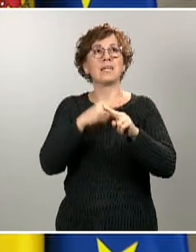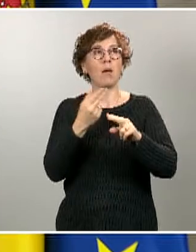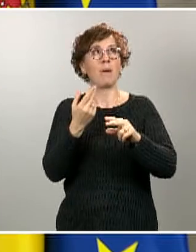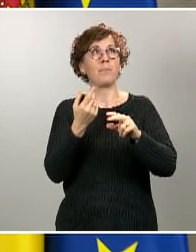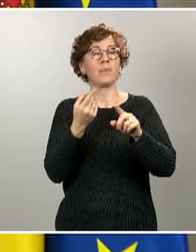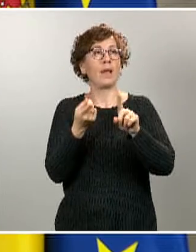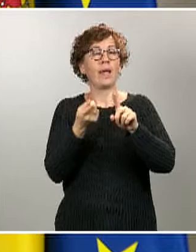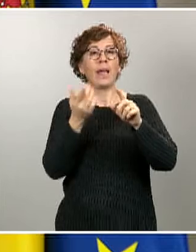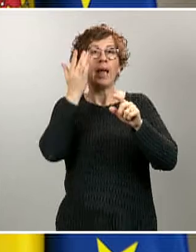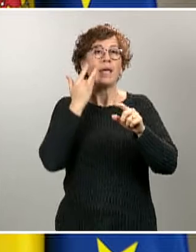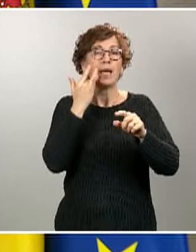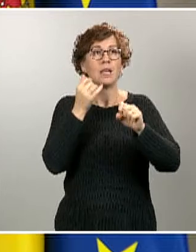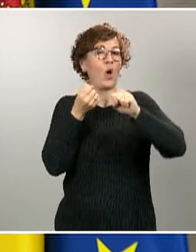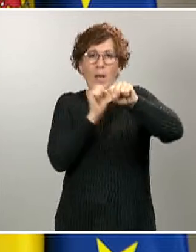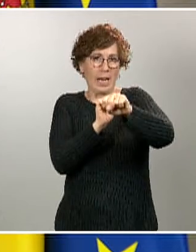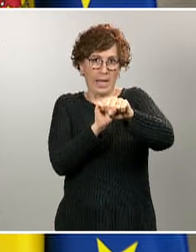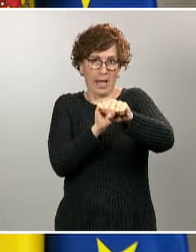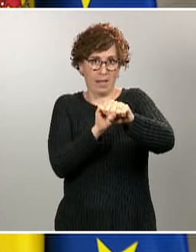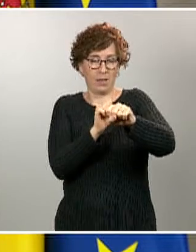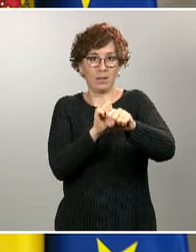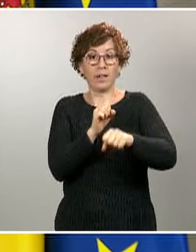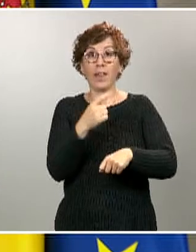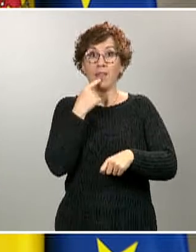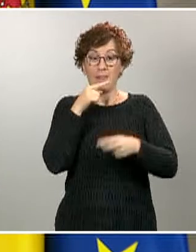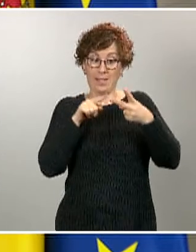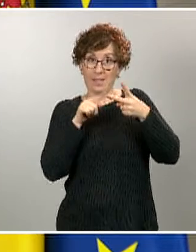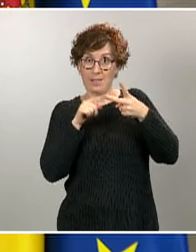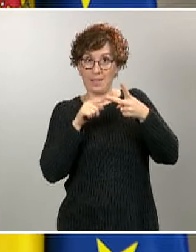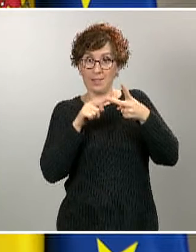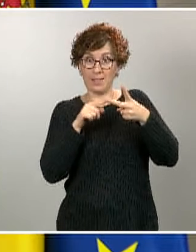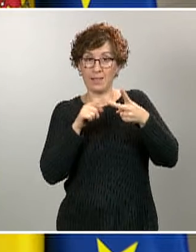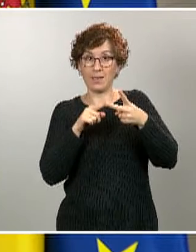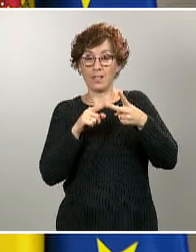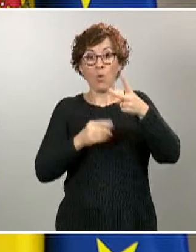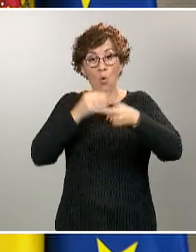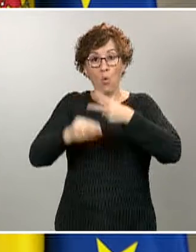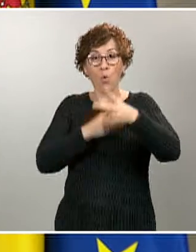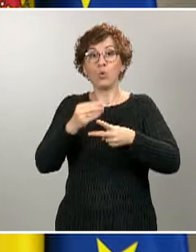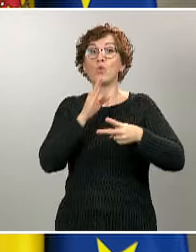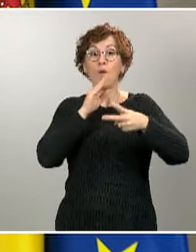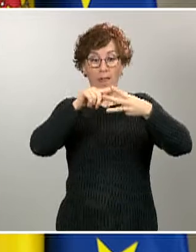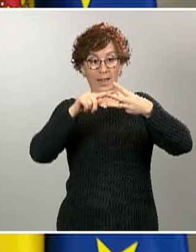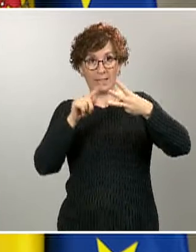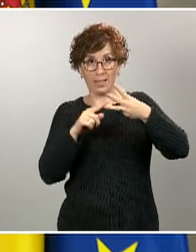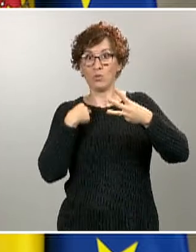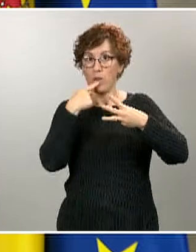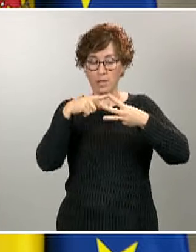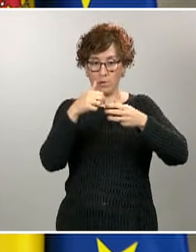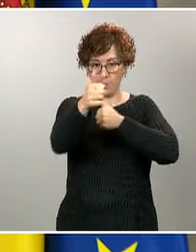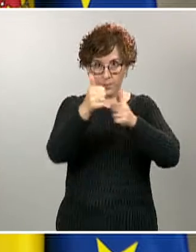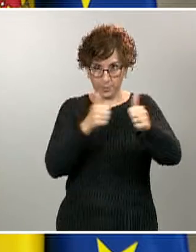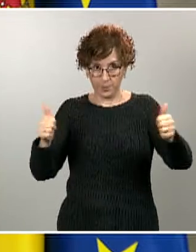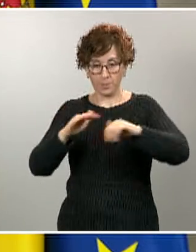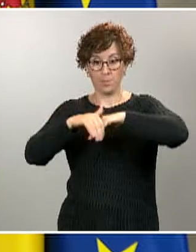nueva, diciendo que su uso complementario a las tres medidas que antes he indicado, distancia interpersonal, lavado de manos y